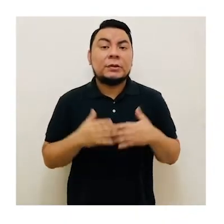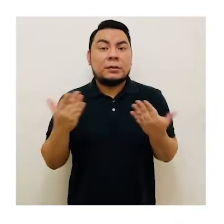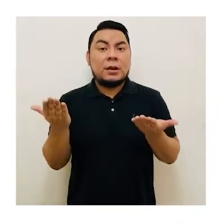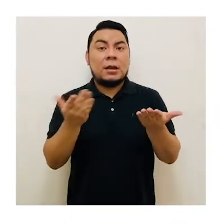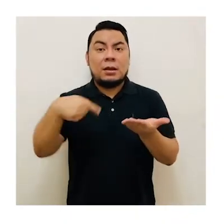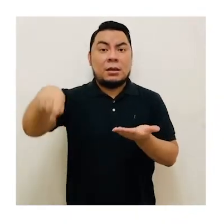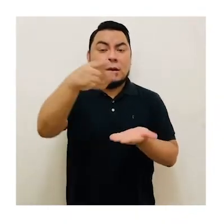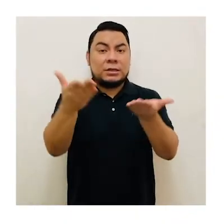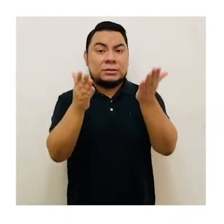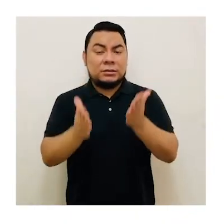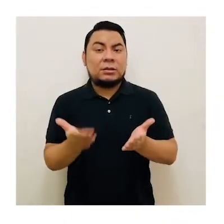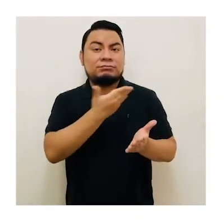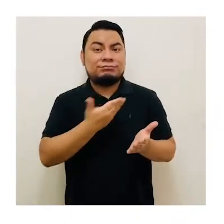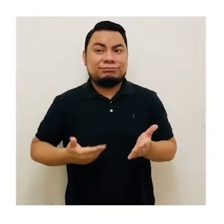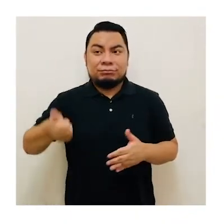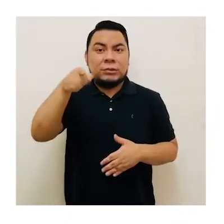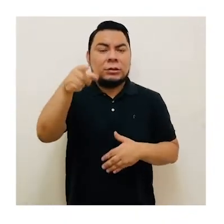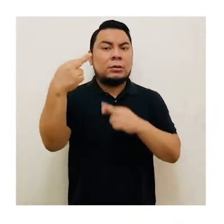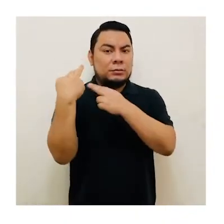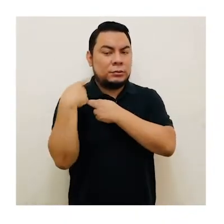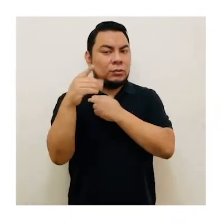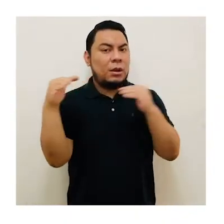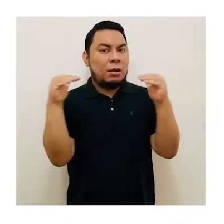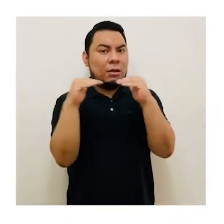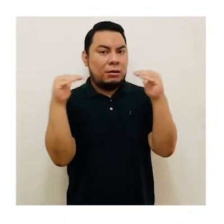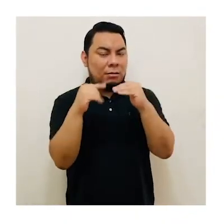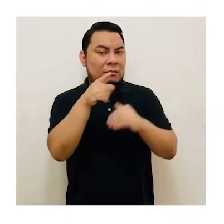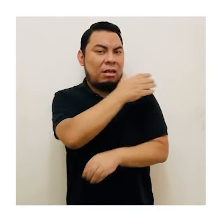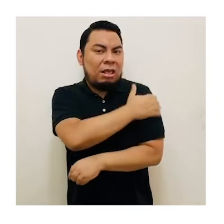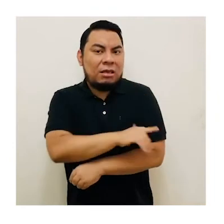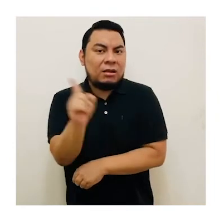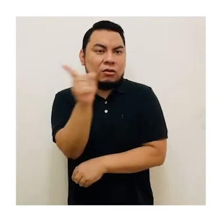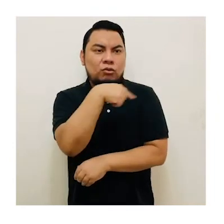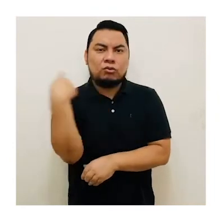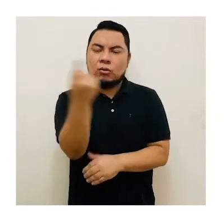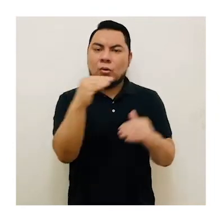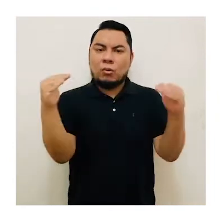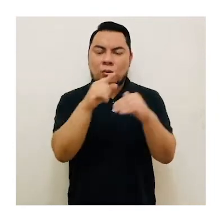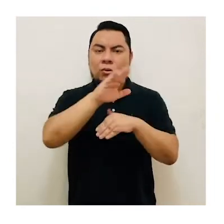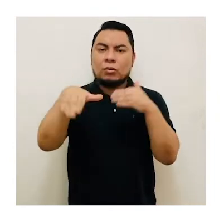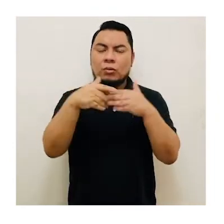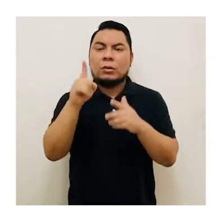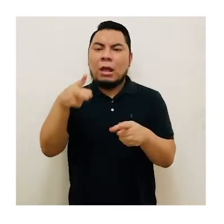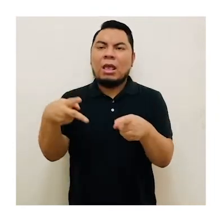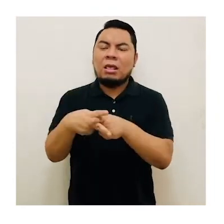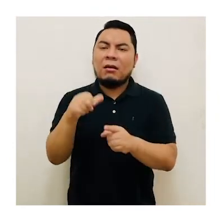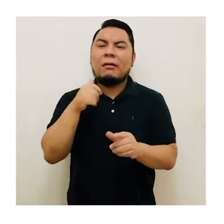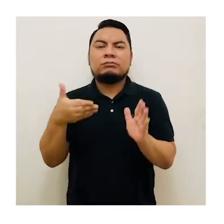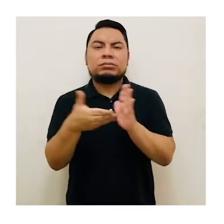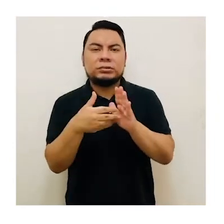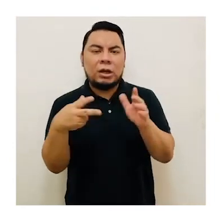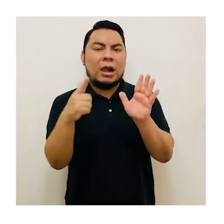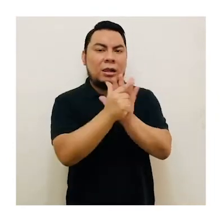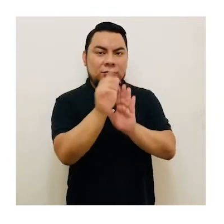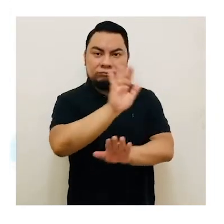A los servidores públicos, tener presente el deber de neutralidad y las prohibiciones que éste contempla a fin de no incurrir en alguna falta.